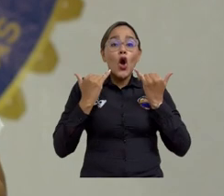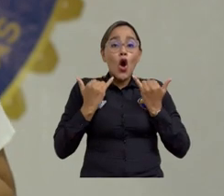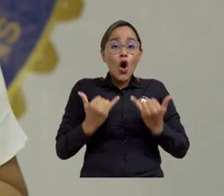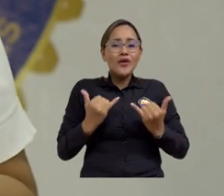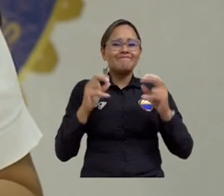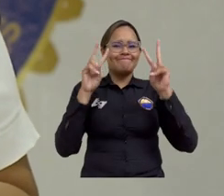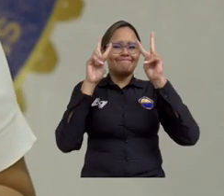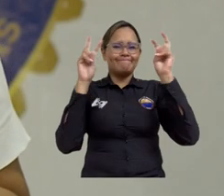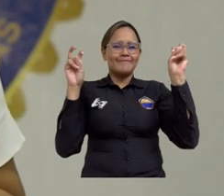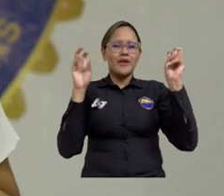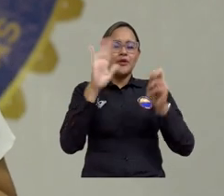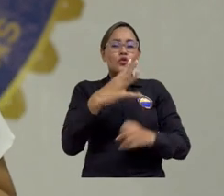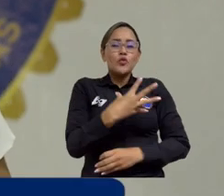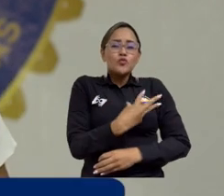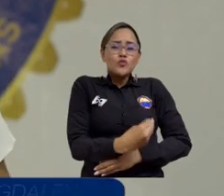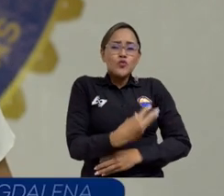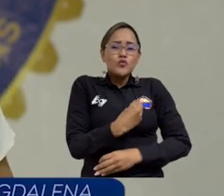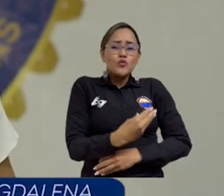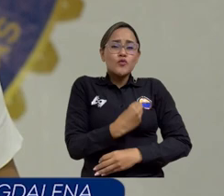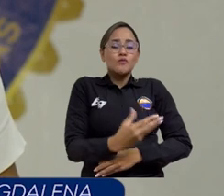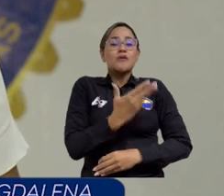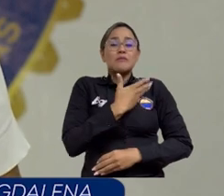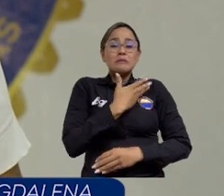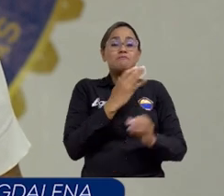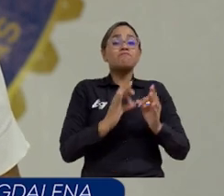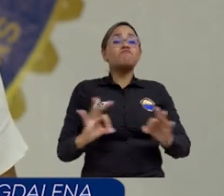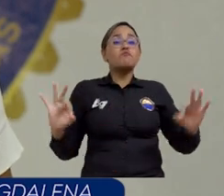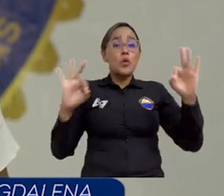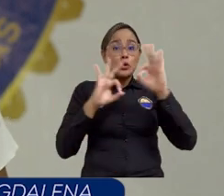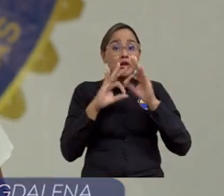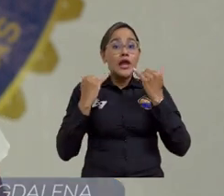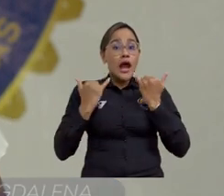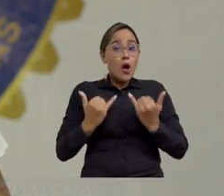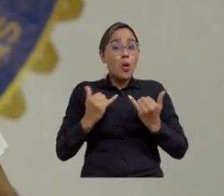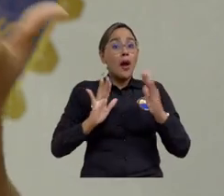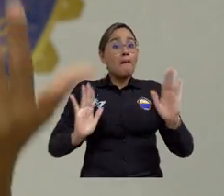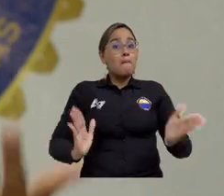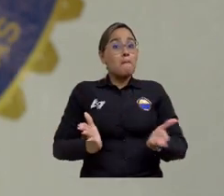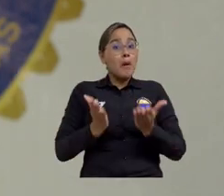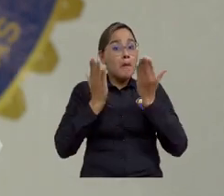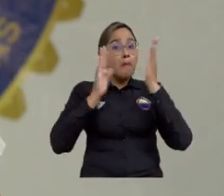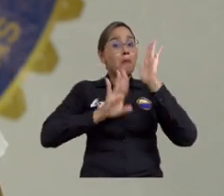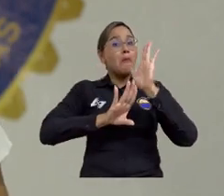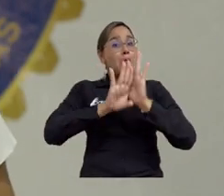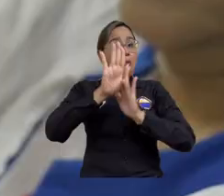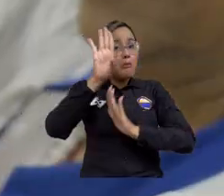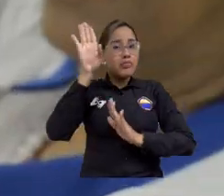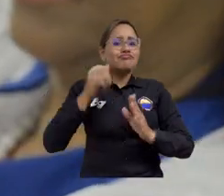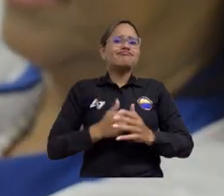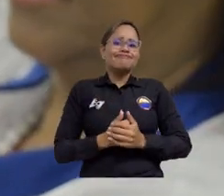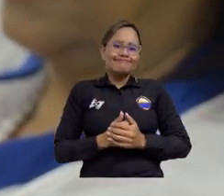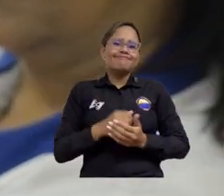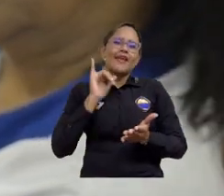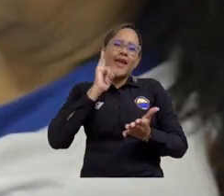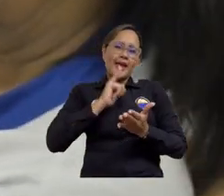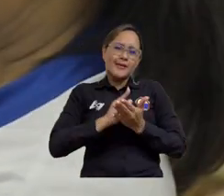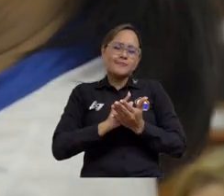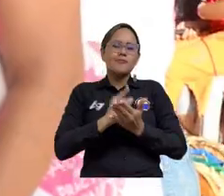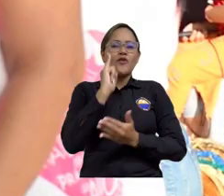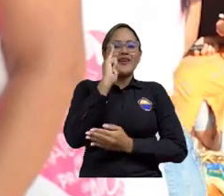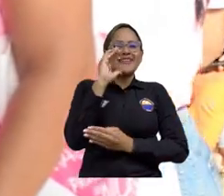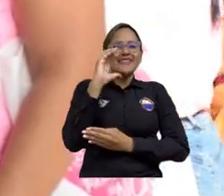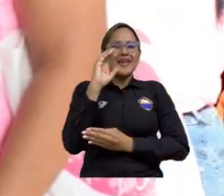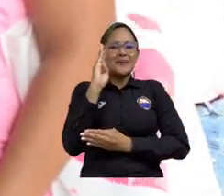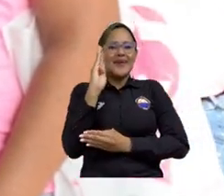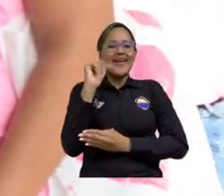Hoy en día la lactancia materna está siendo descendido, hemos tenido muchos avances, por eso están creadas las salas amigas de la familia lactante, por eso el ICBF